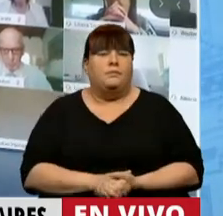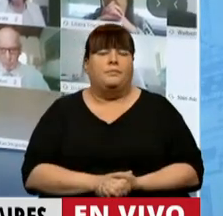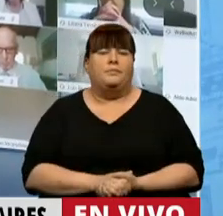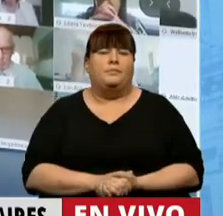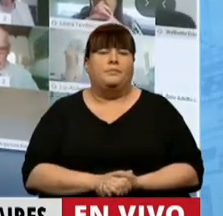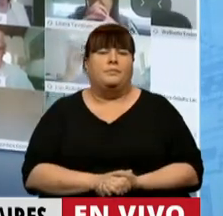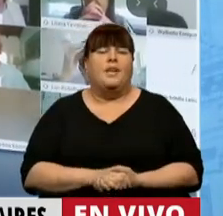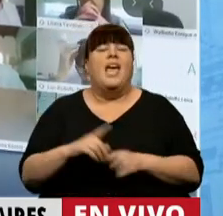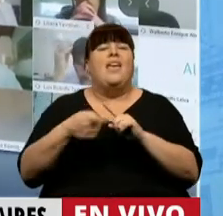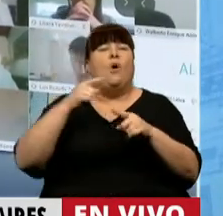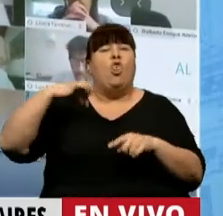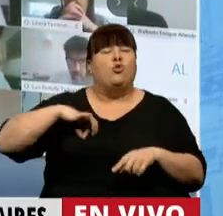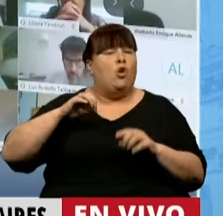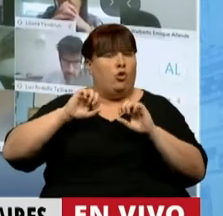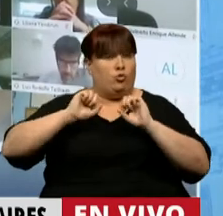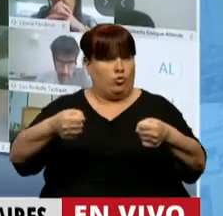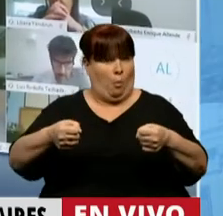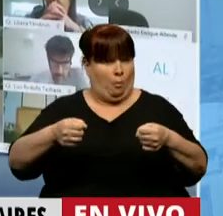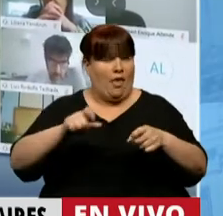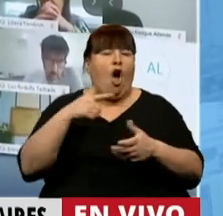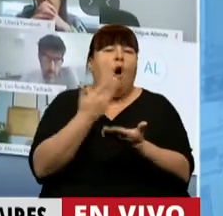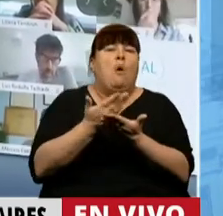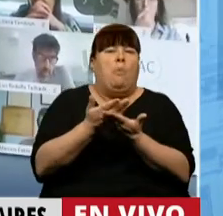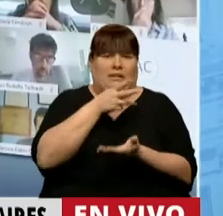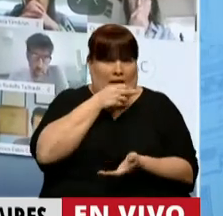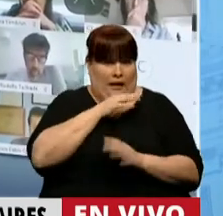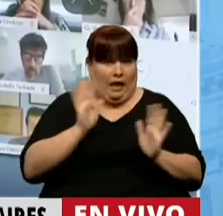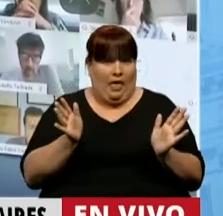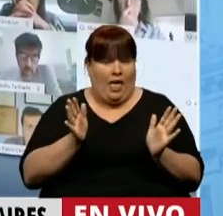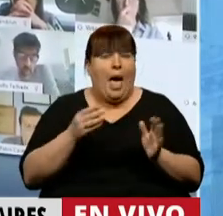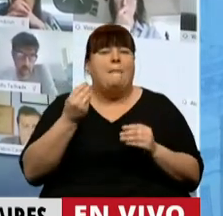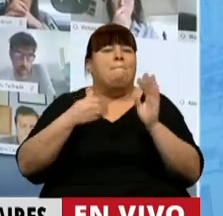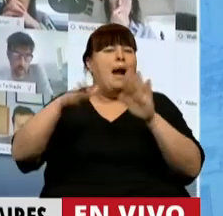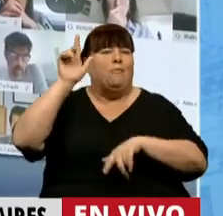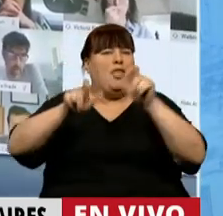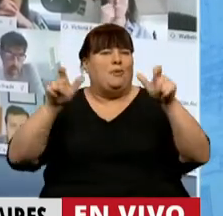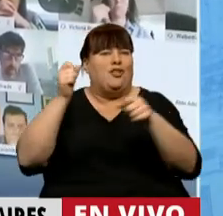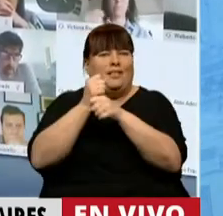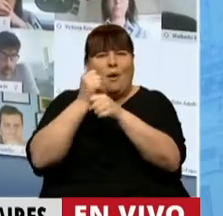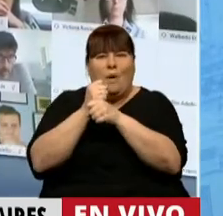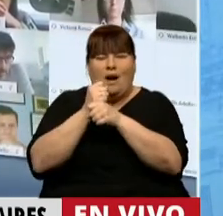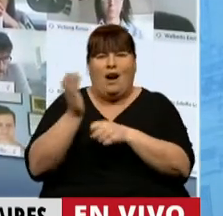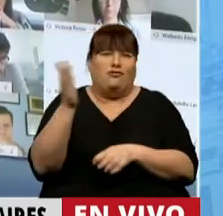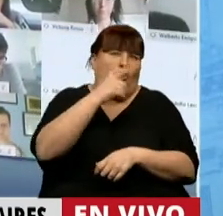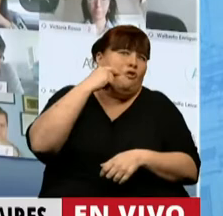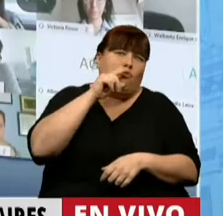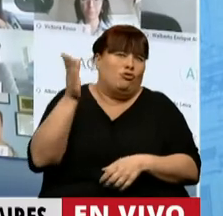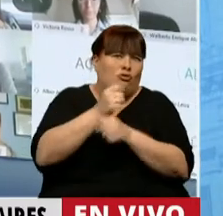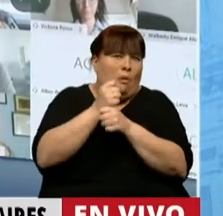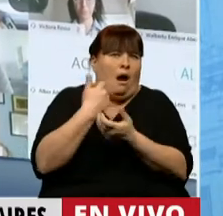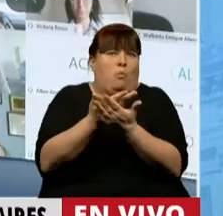y de paritarias suspendidas o con oferta cero para la mayoría de las trabajadoras y trabajadores